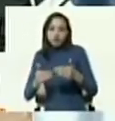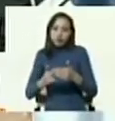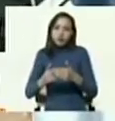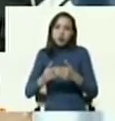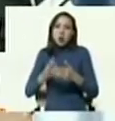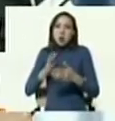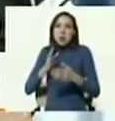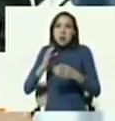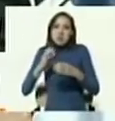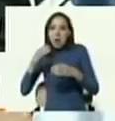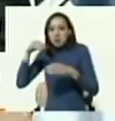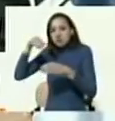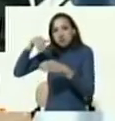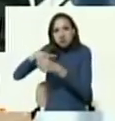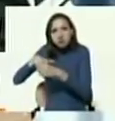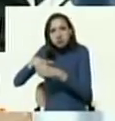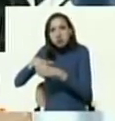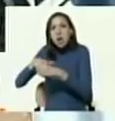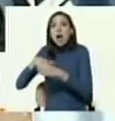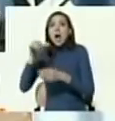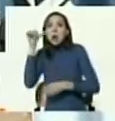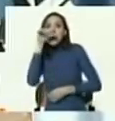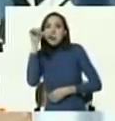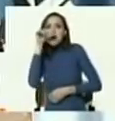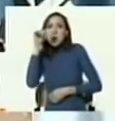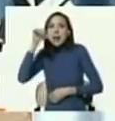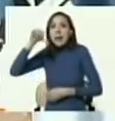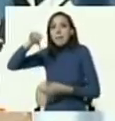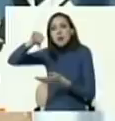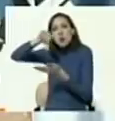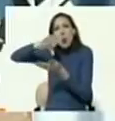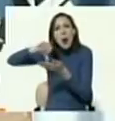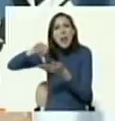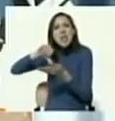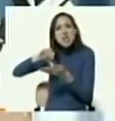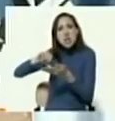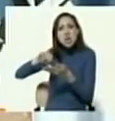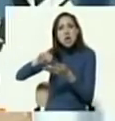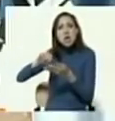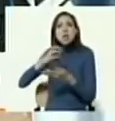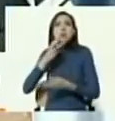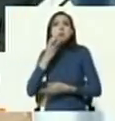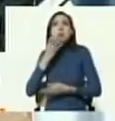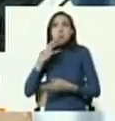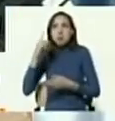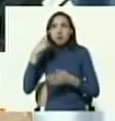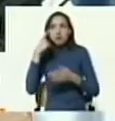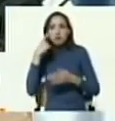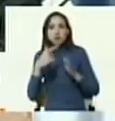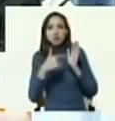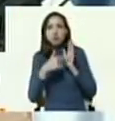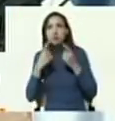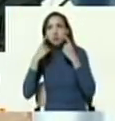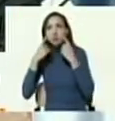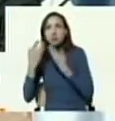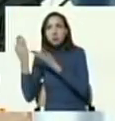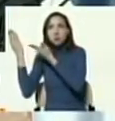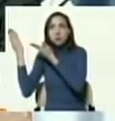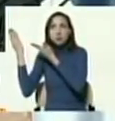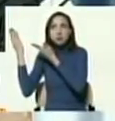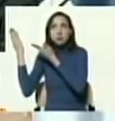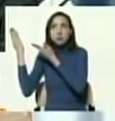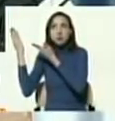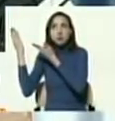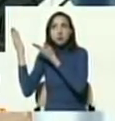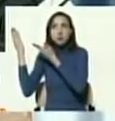cocaína en estado líquido, como por ejemplo esto que voy a mostrar acá. Vean ustedes cómo